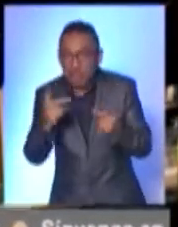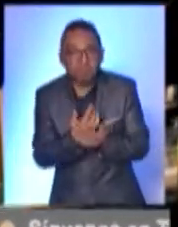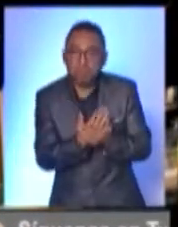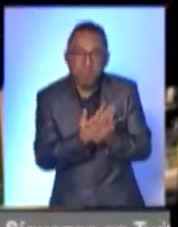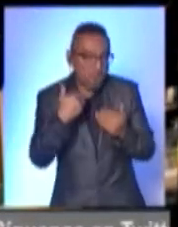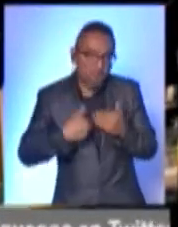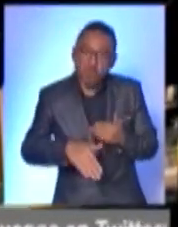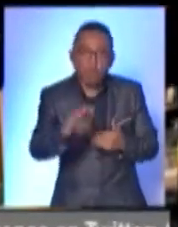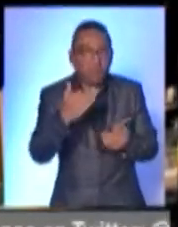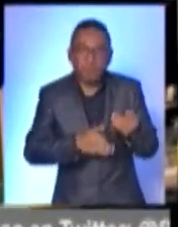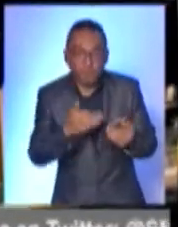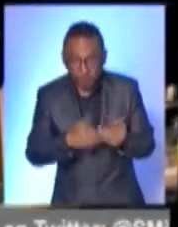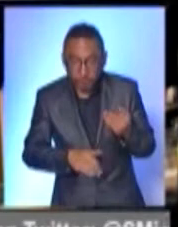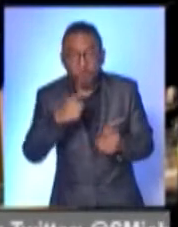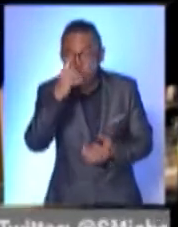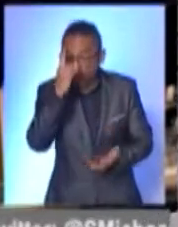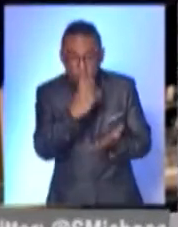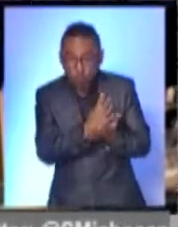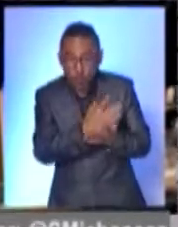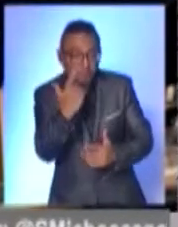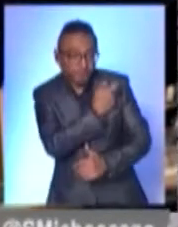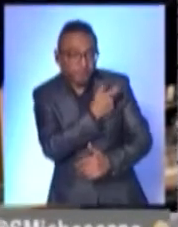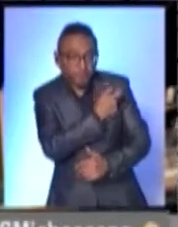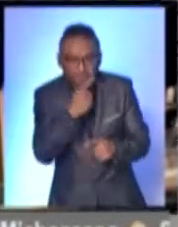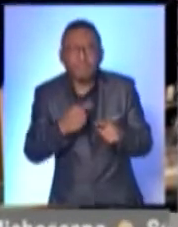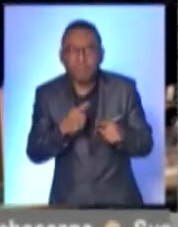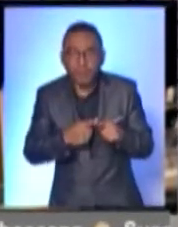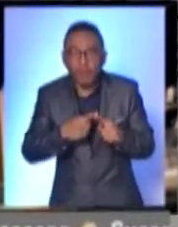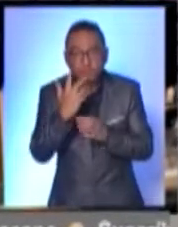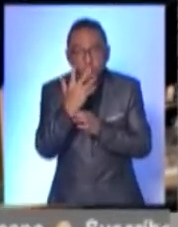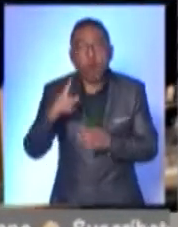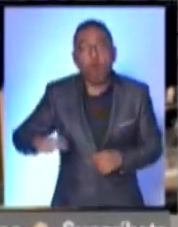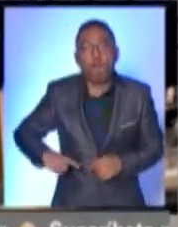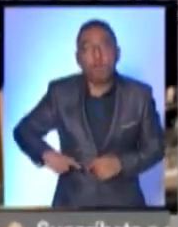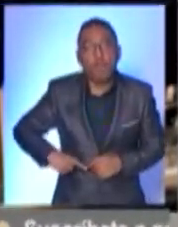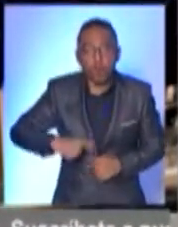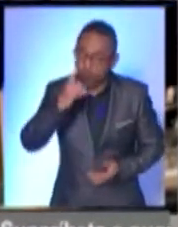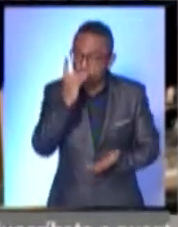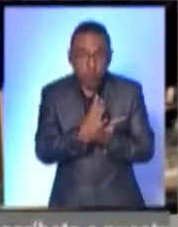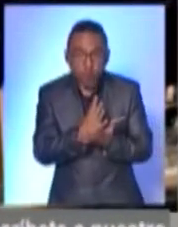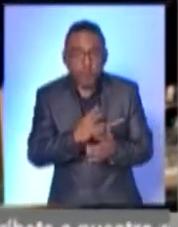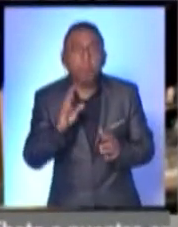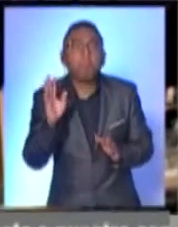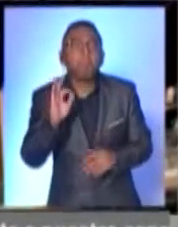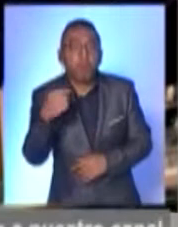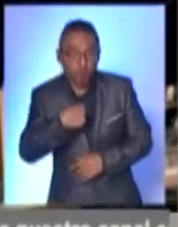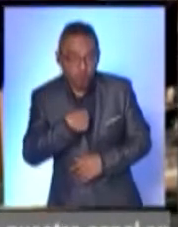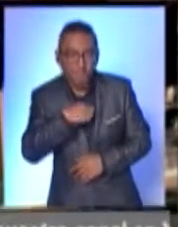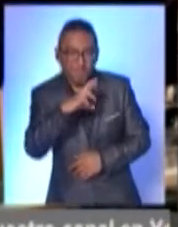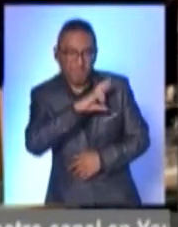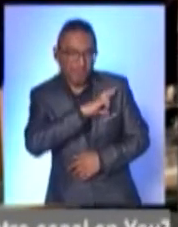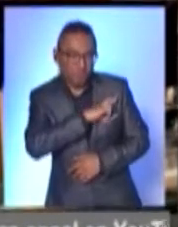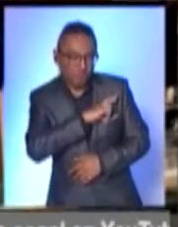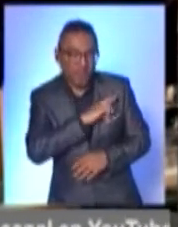exclusivamente del gobierno quien puede aplicar la vacuna. Para que yo, como un consultorio privado, como un centro de